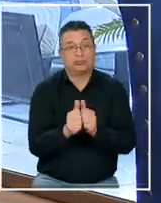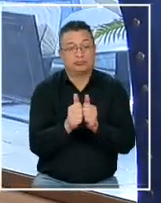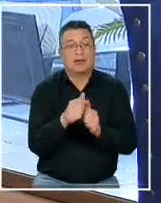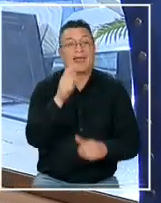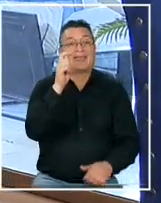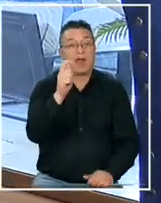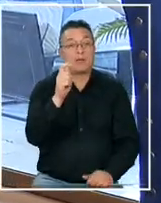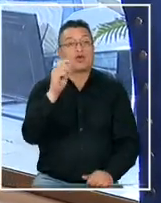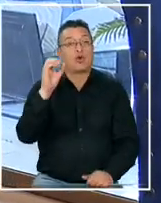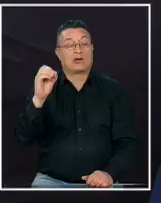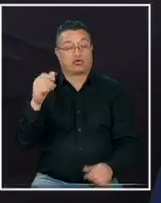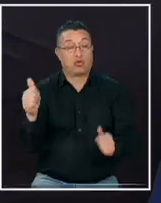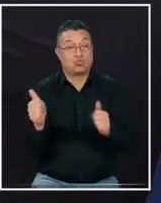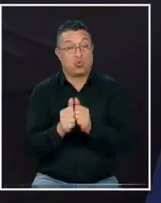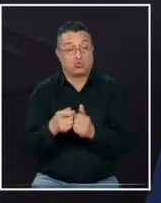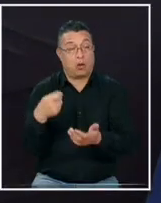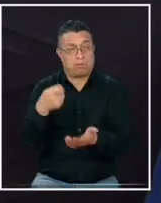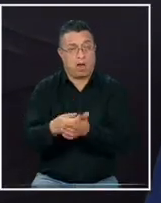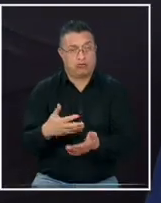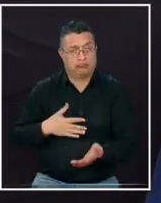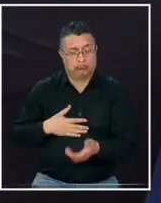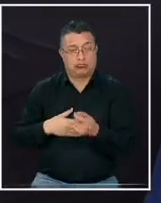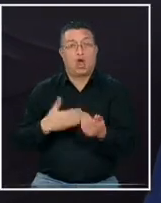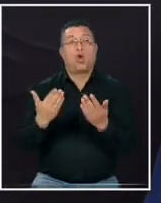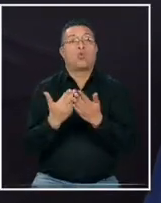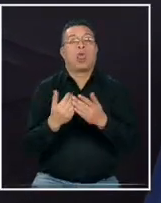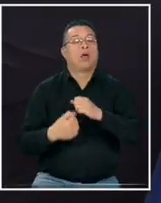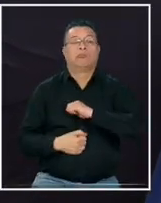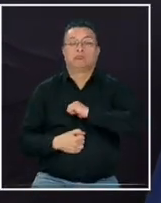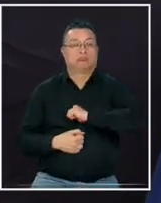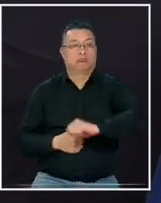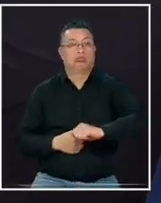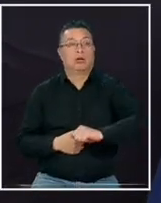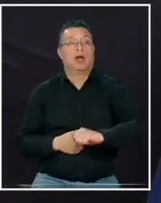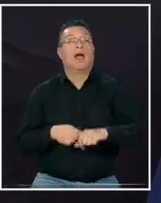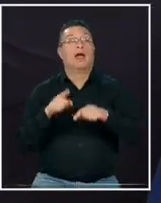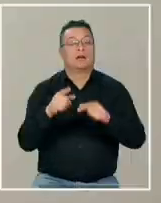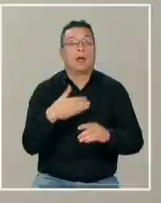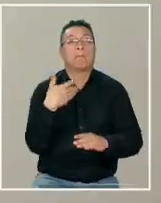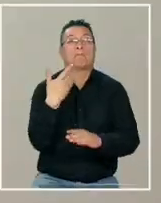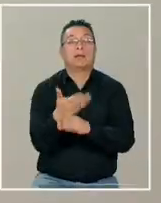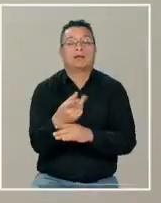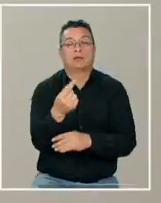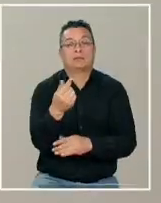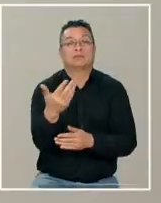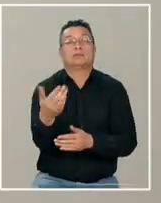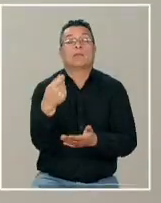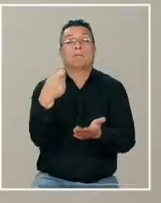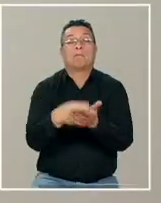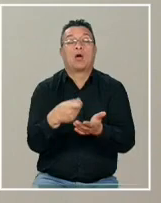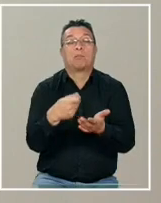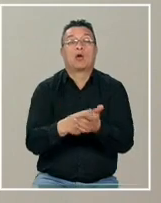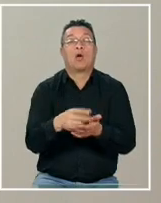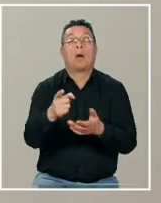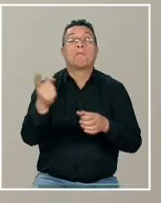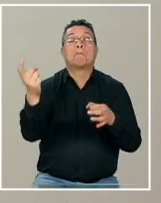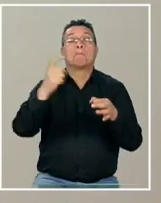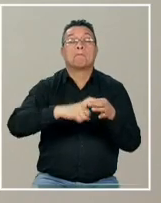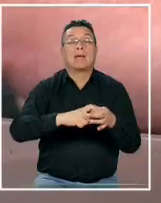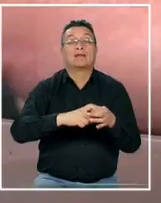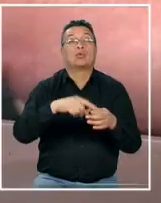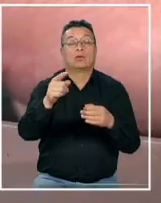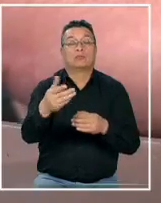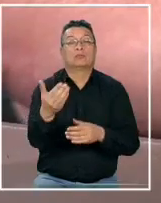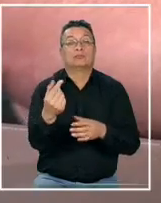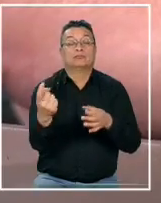terapeuta pagado por ellos a lo que el colegio se habría negado por este motivo pidieron la devolución de los dineros pagados por concepto de matrícula